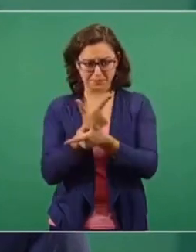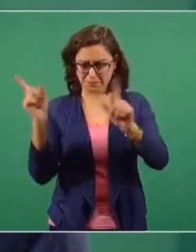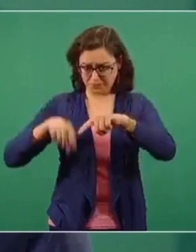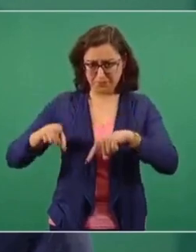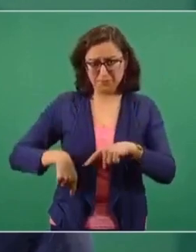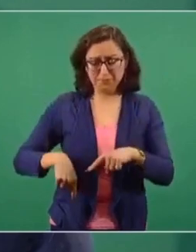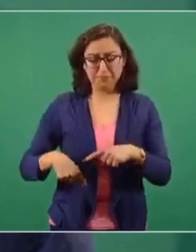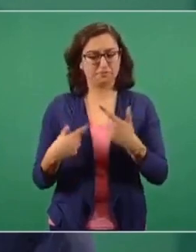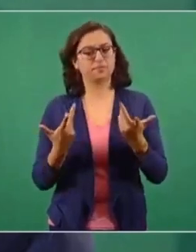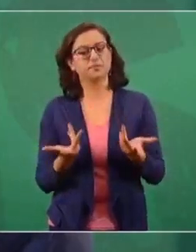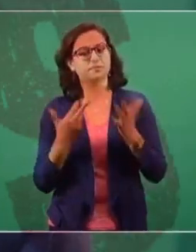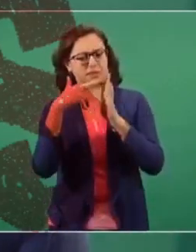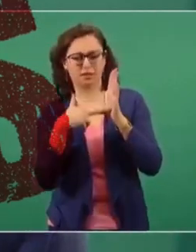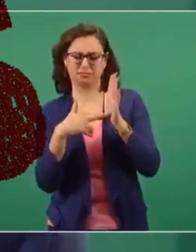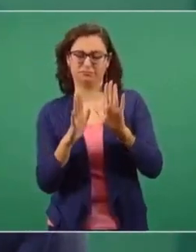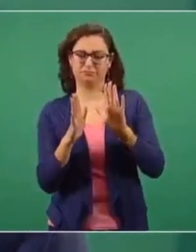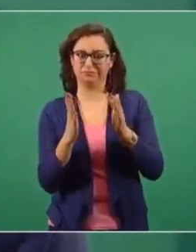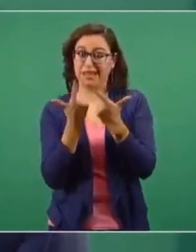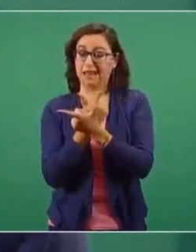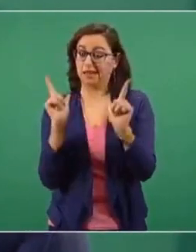cualquier reglamento.